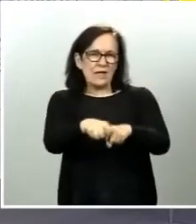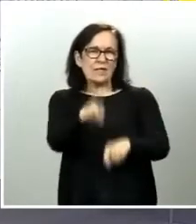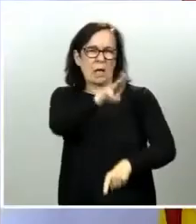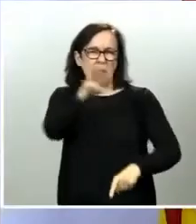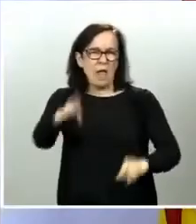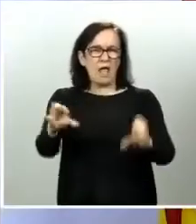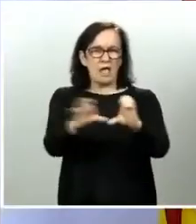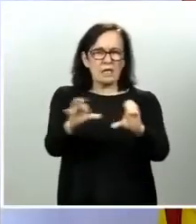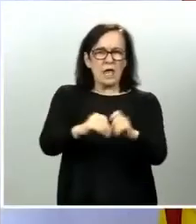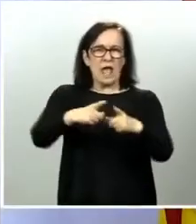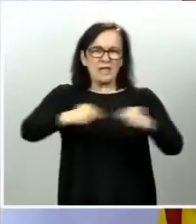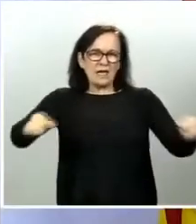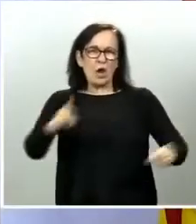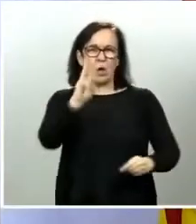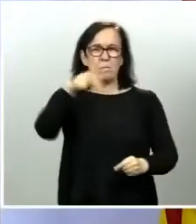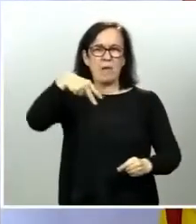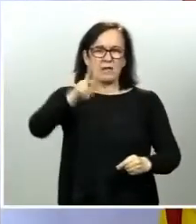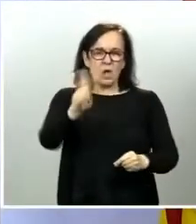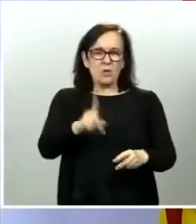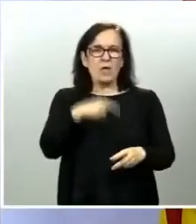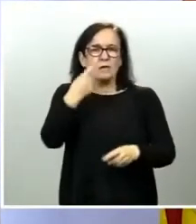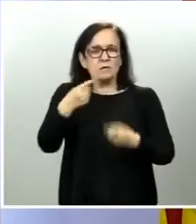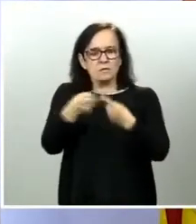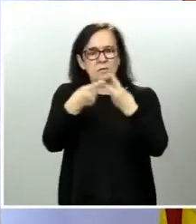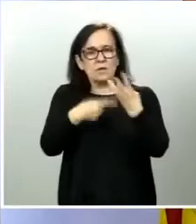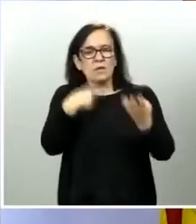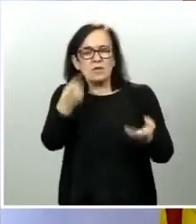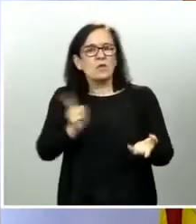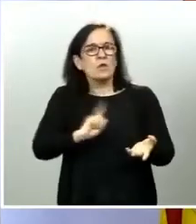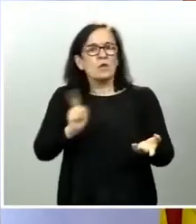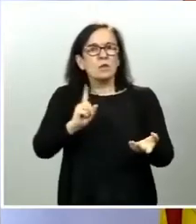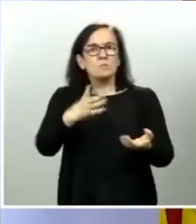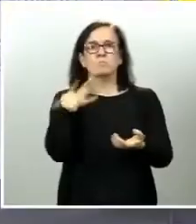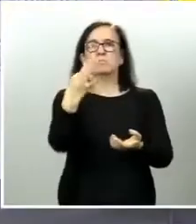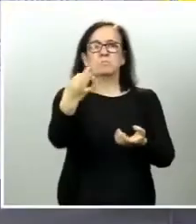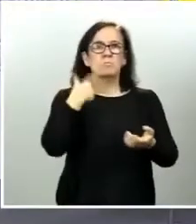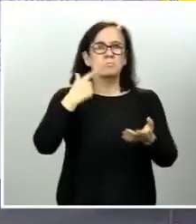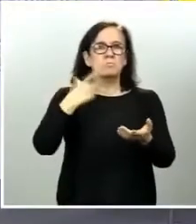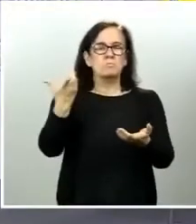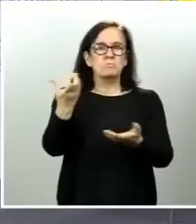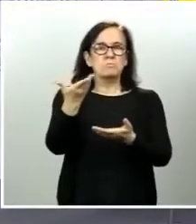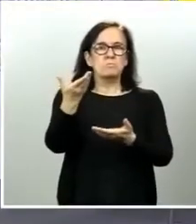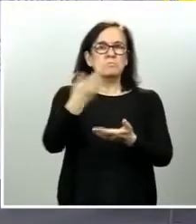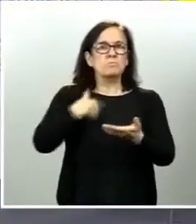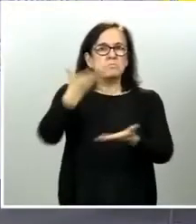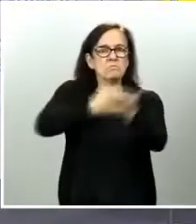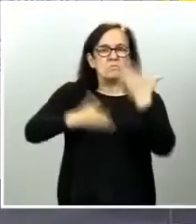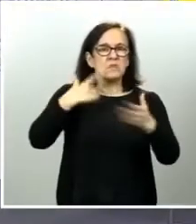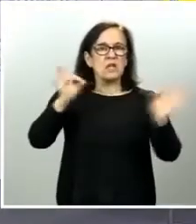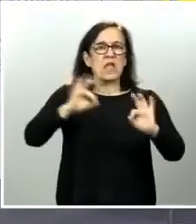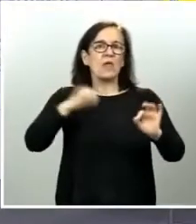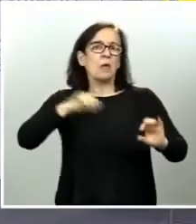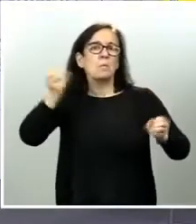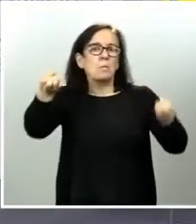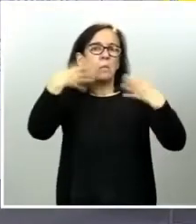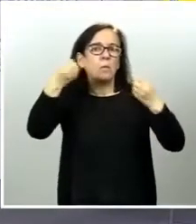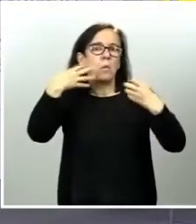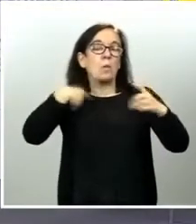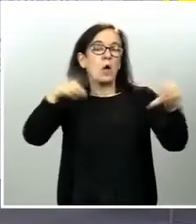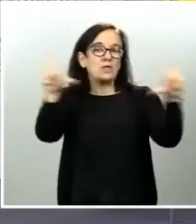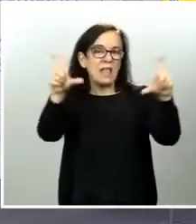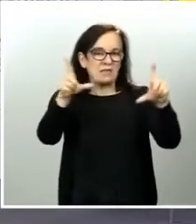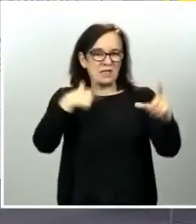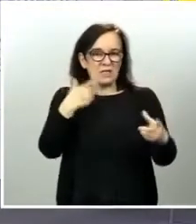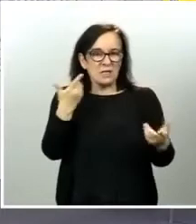Esquerra, del PNV, que dicen que ustedes no han contado con ellos, que se enteran de todo por la televisión. Yo le quería preguntar en concreto si tan importante es la